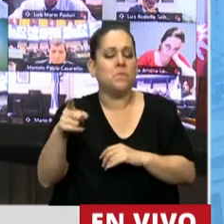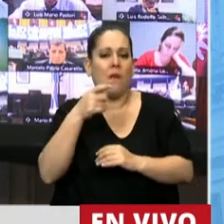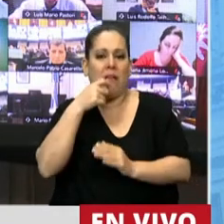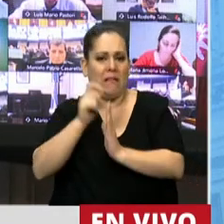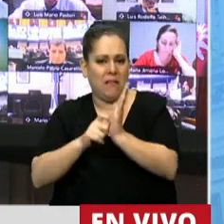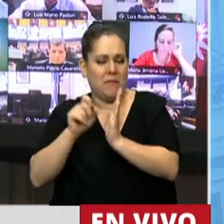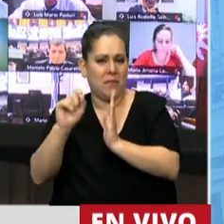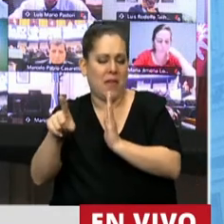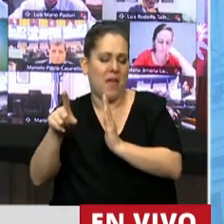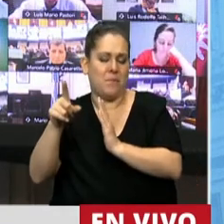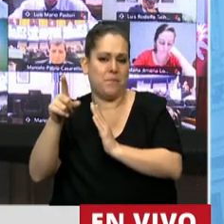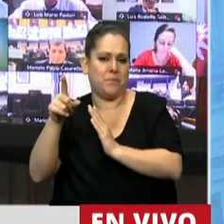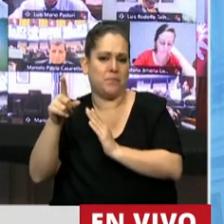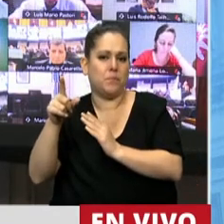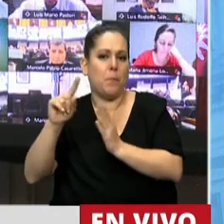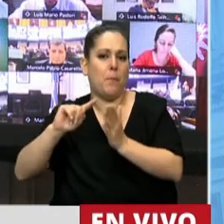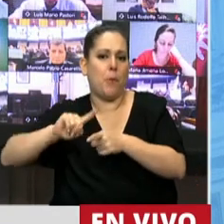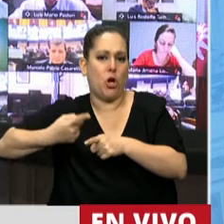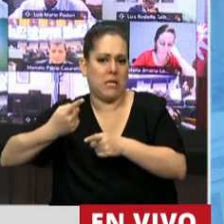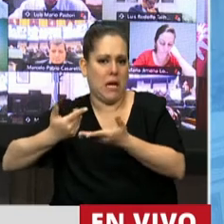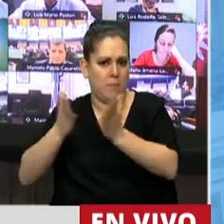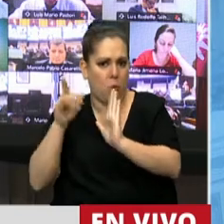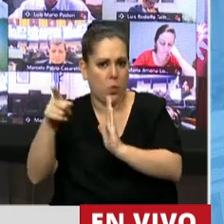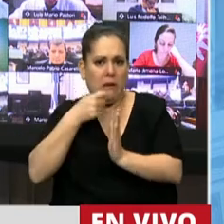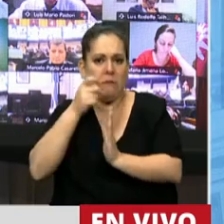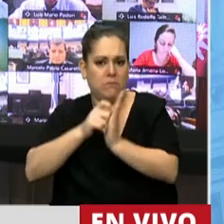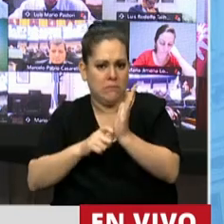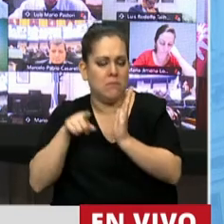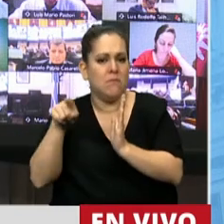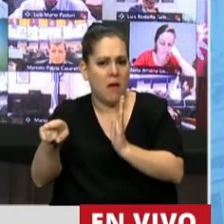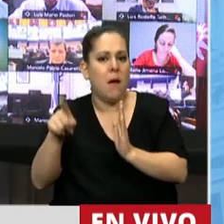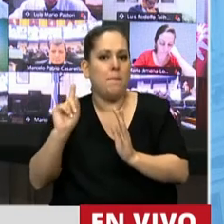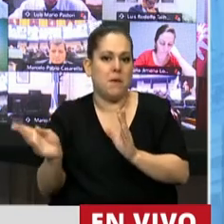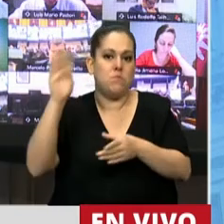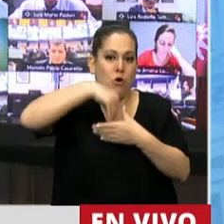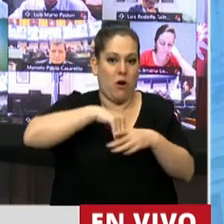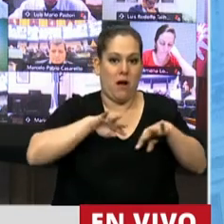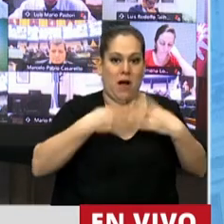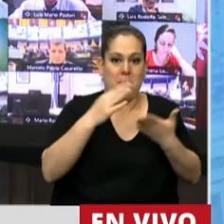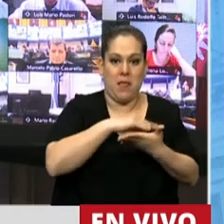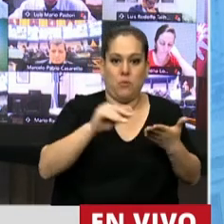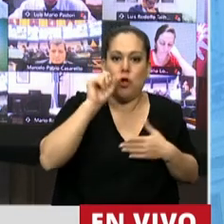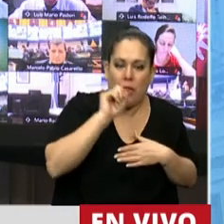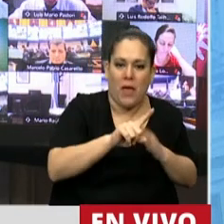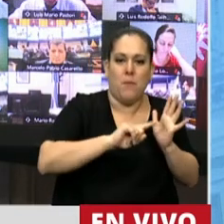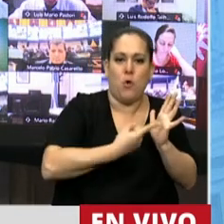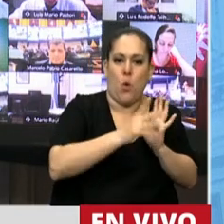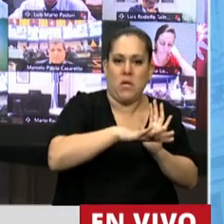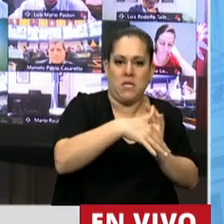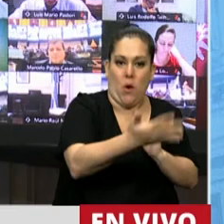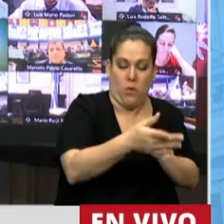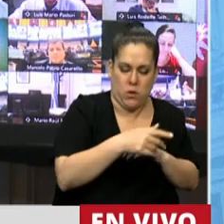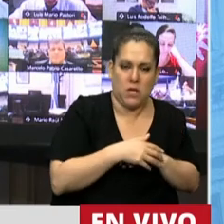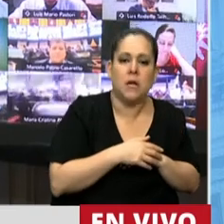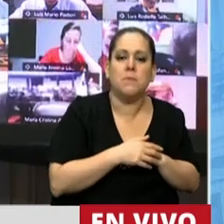Prevención del Grooming de la provincia de Buenos Aires, que funciona en la órbita de la Cámara de Diputados de la provincia, efectuada